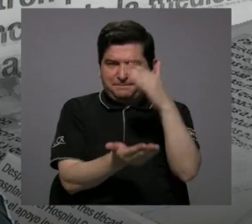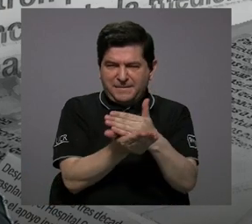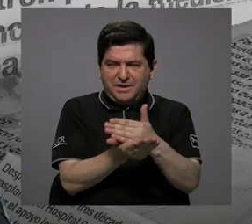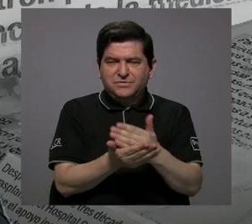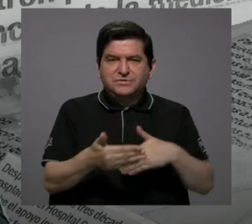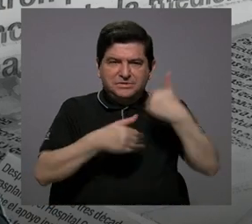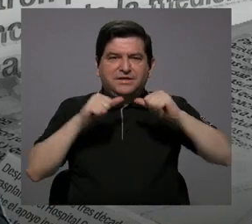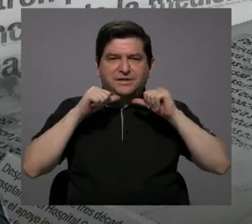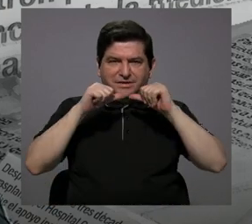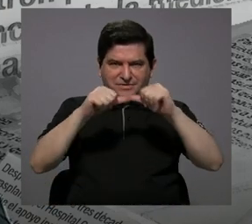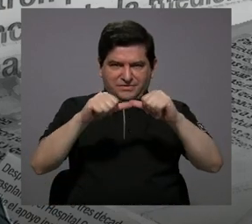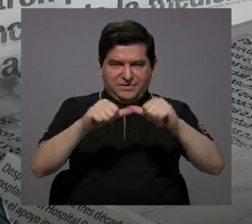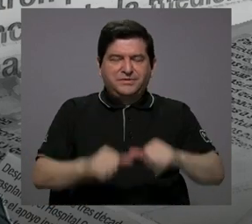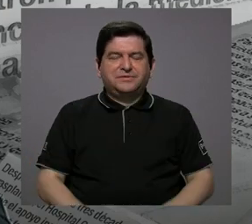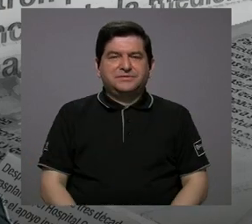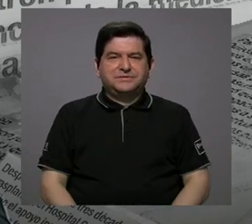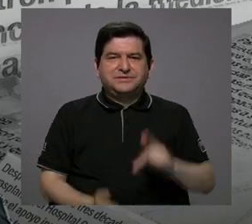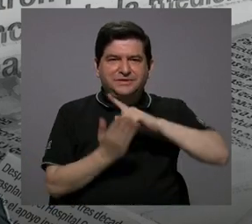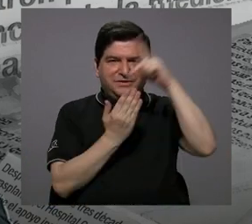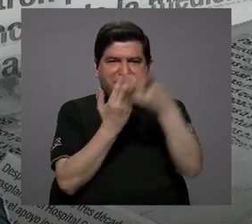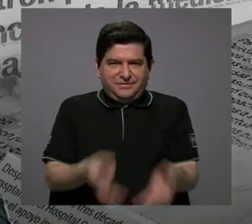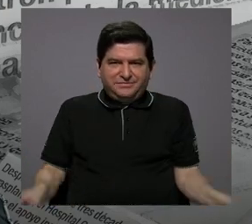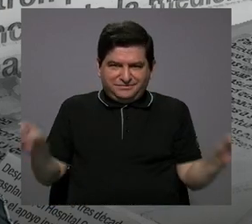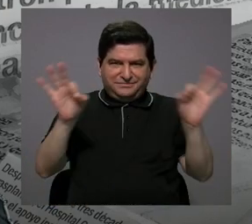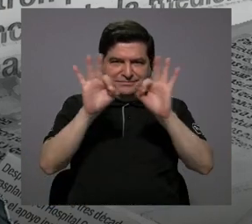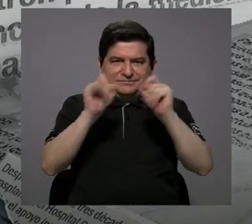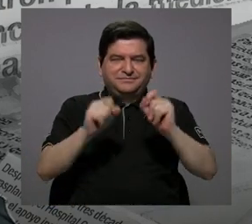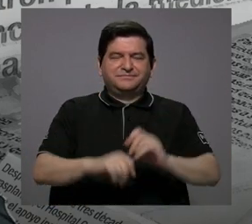pausa, pero enseguida estamos con más de lo que importa.